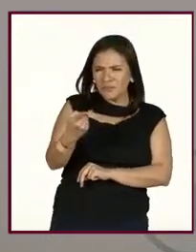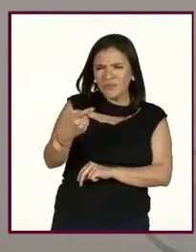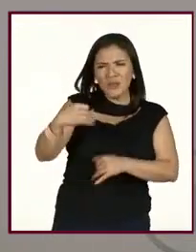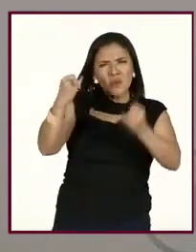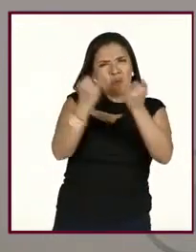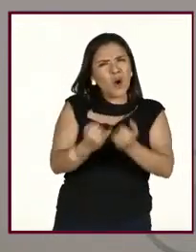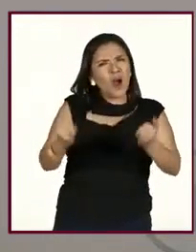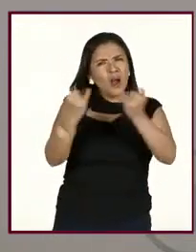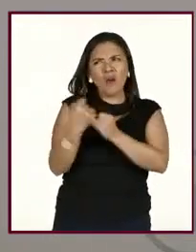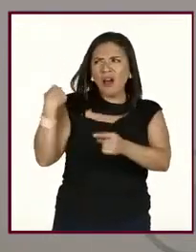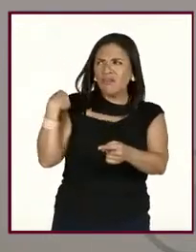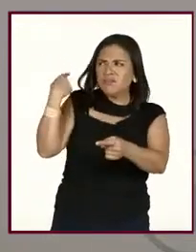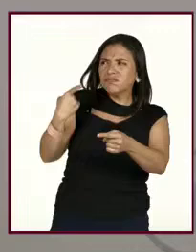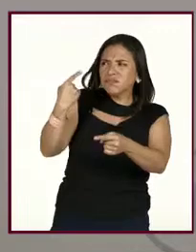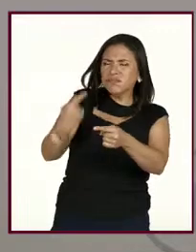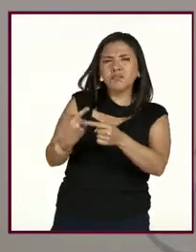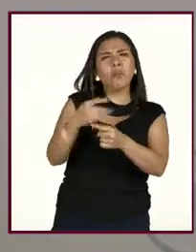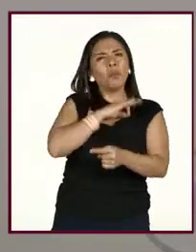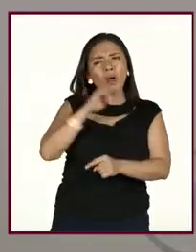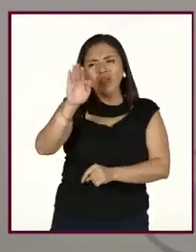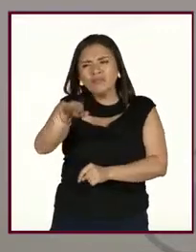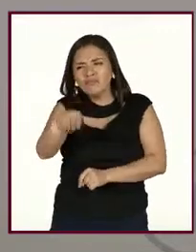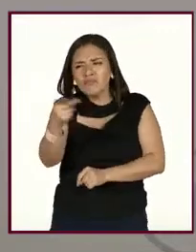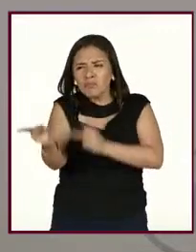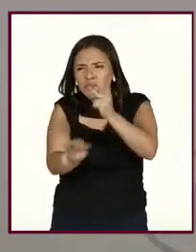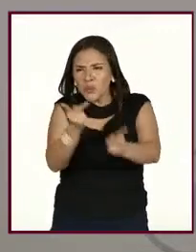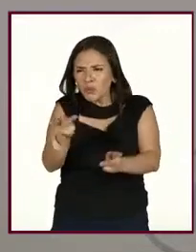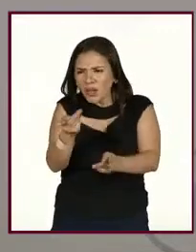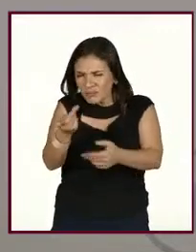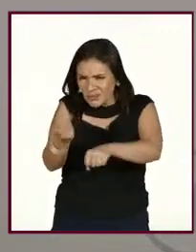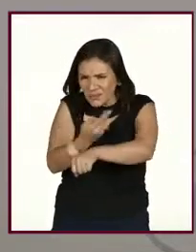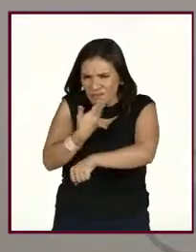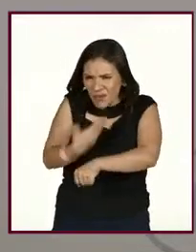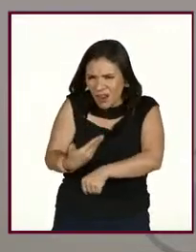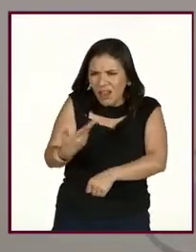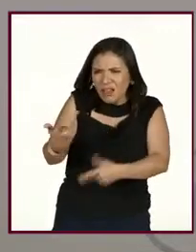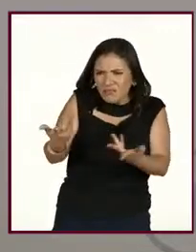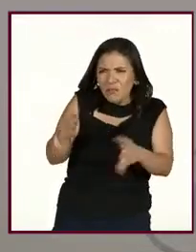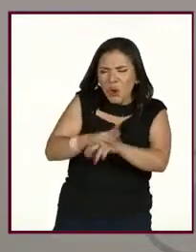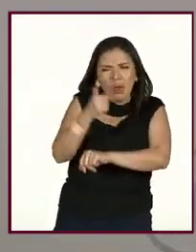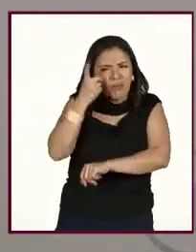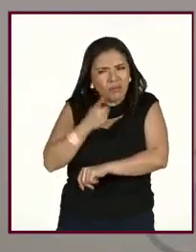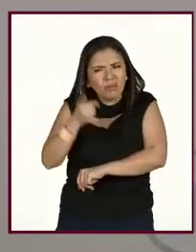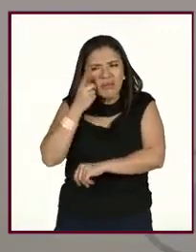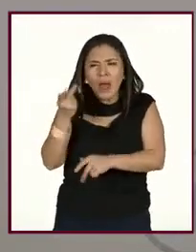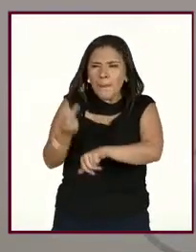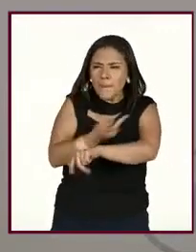constantemente, pues, a lo mejor ahí preguntar, acercarse, ¿no? ¿Qué está pasando? ¿Por qué se duerme?